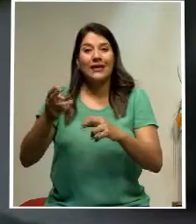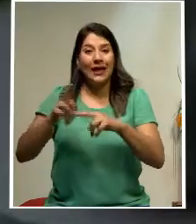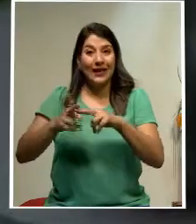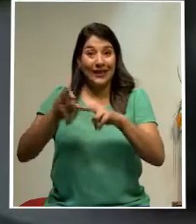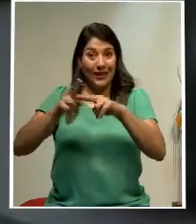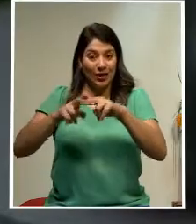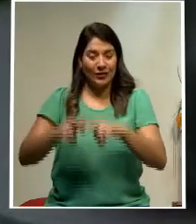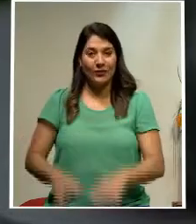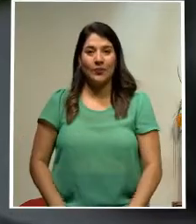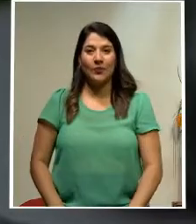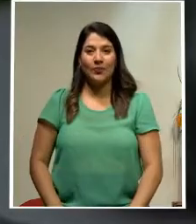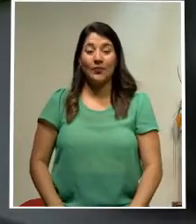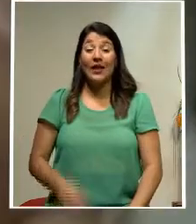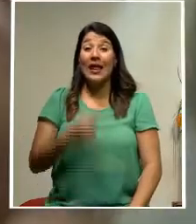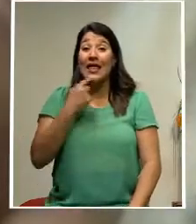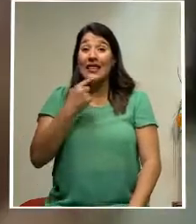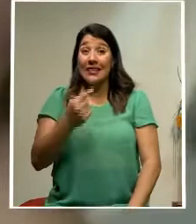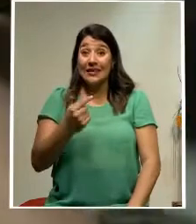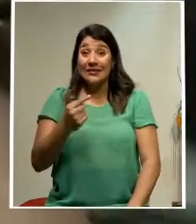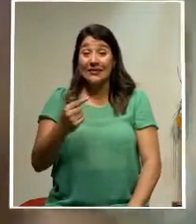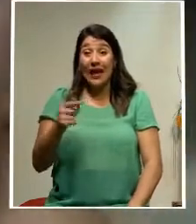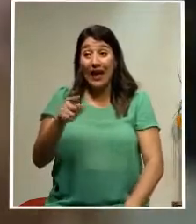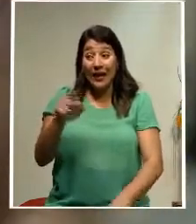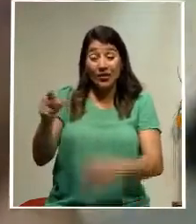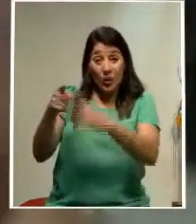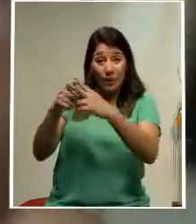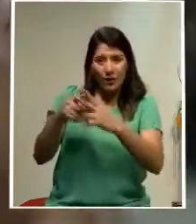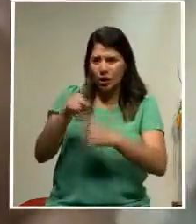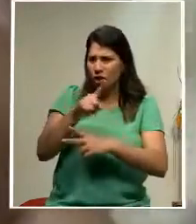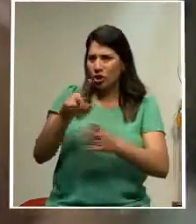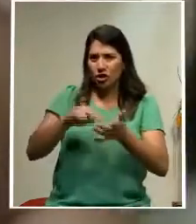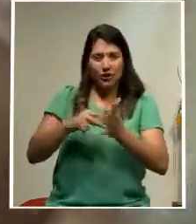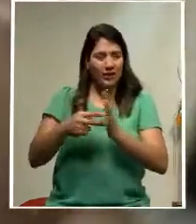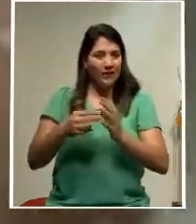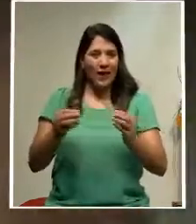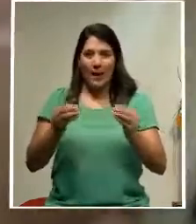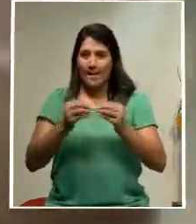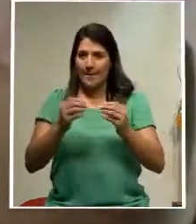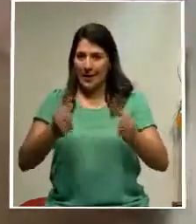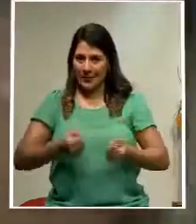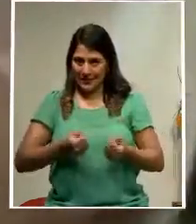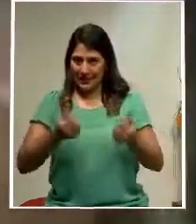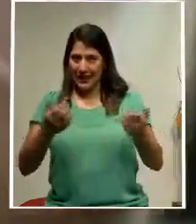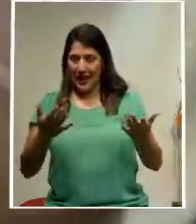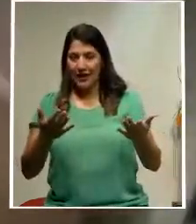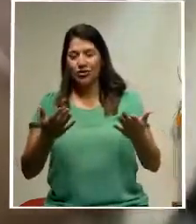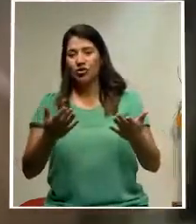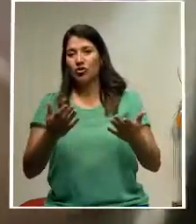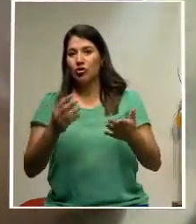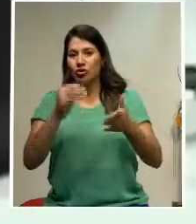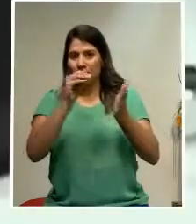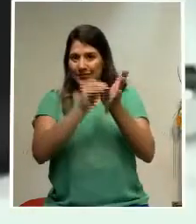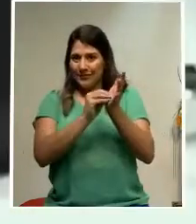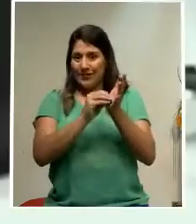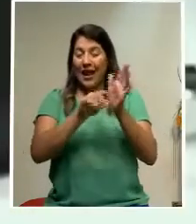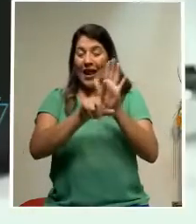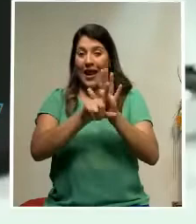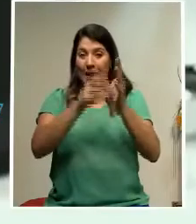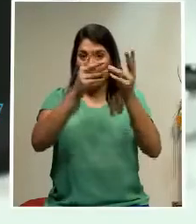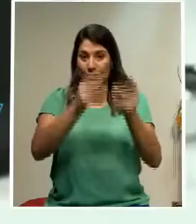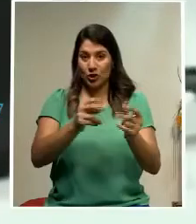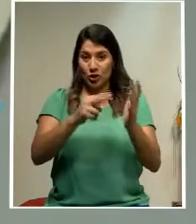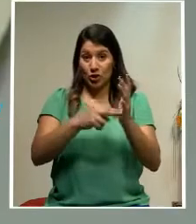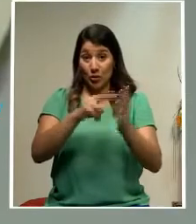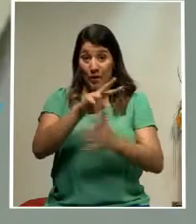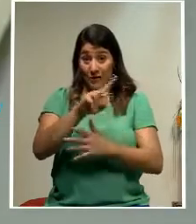Villegas agregó que estos préstamos no implican un mayor gasto del que se encuentra planificado en la Ley de Presupuestos 2021. Los